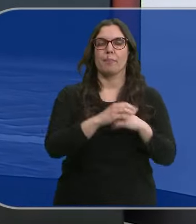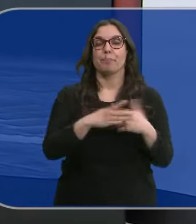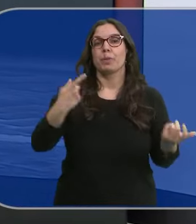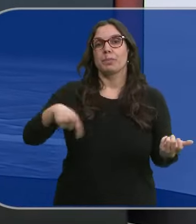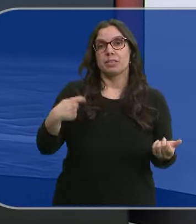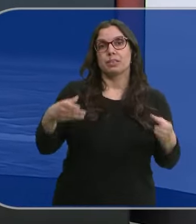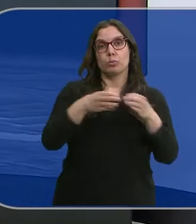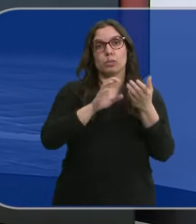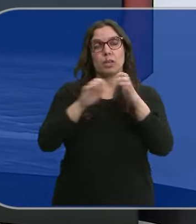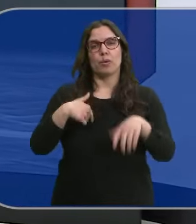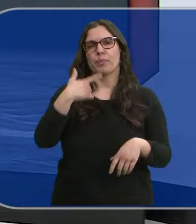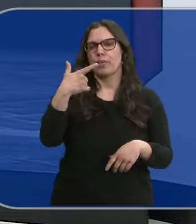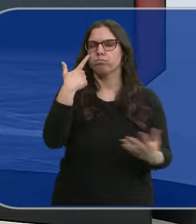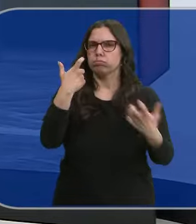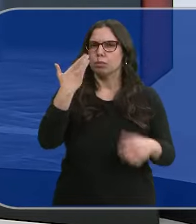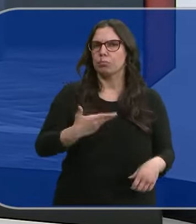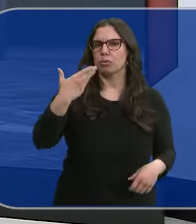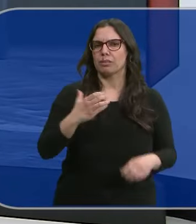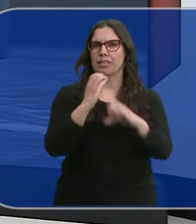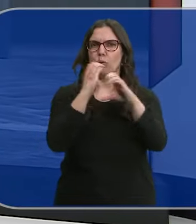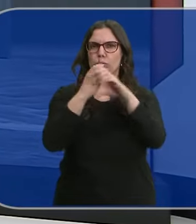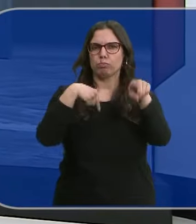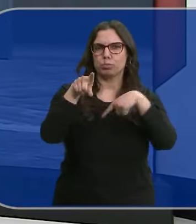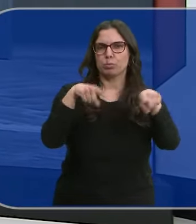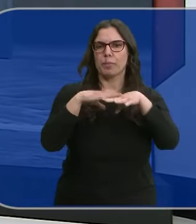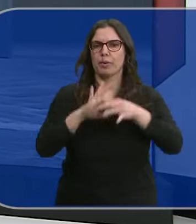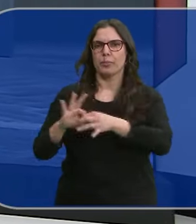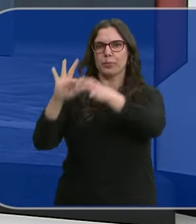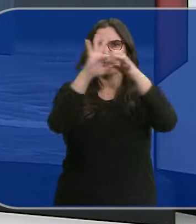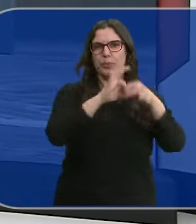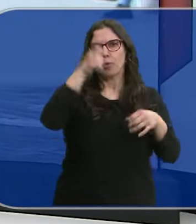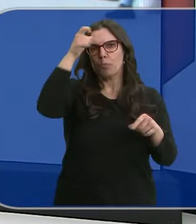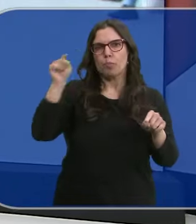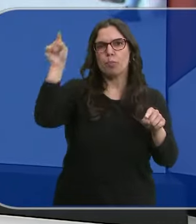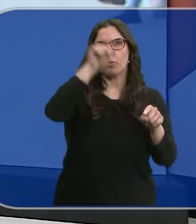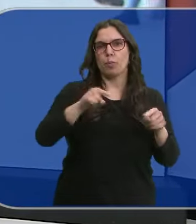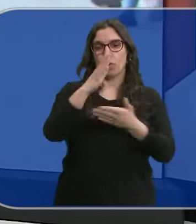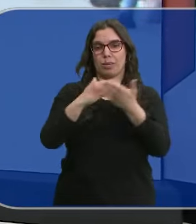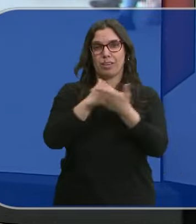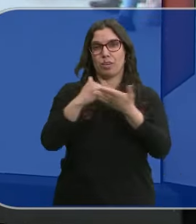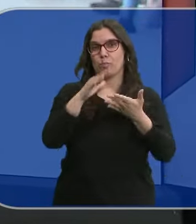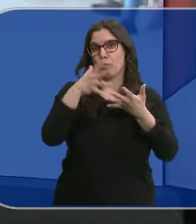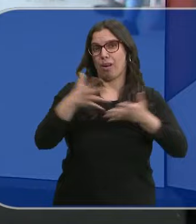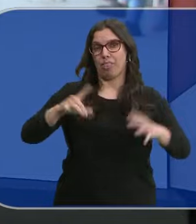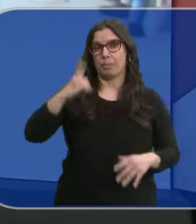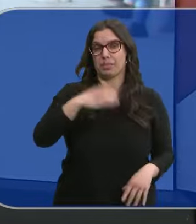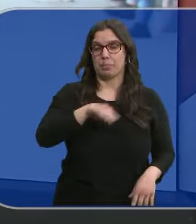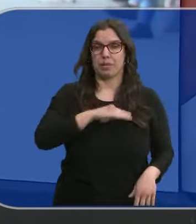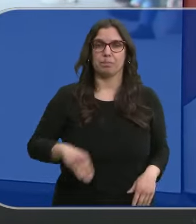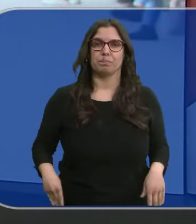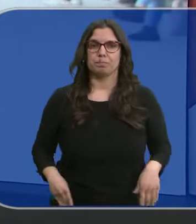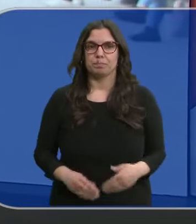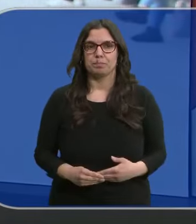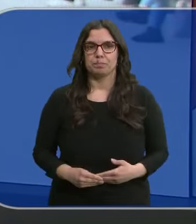El presidente de la Junta ha destacado la importancia de los autobuses para unir núcleos de población en la región más extensa de España. Cristina